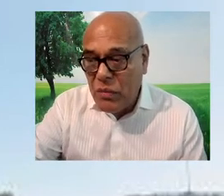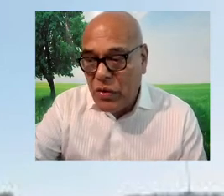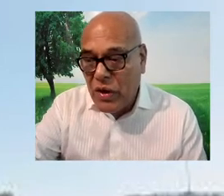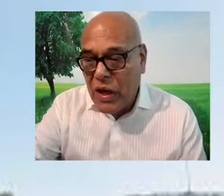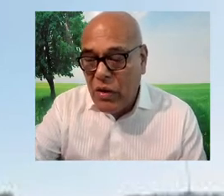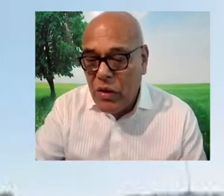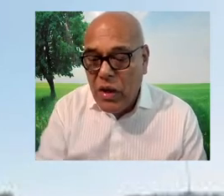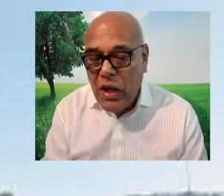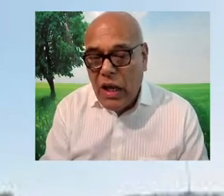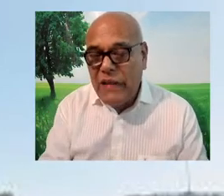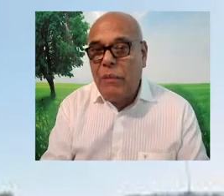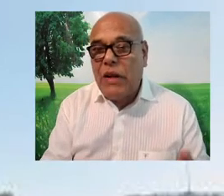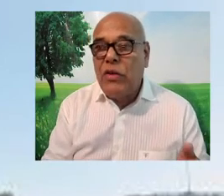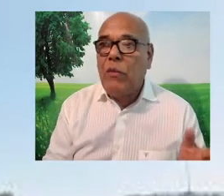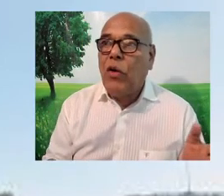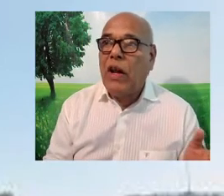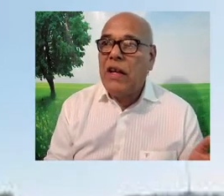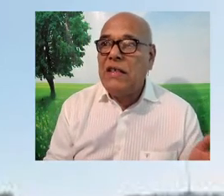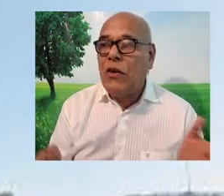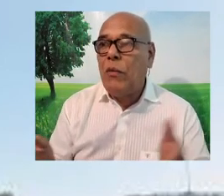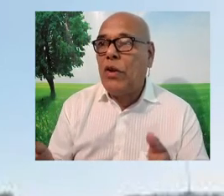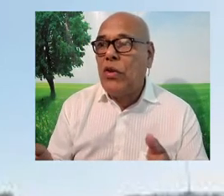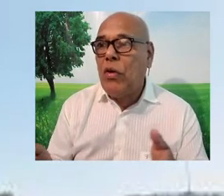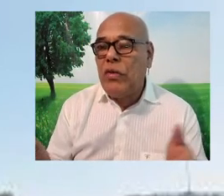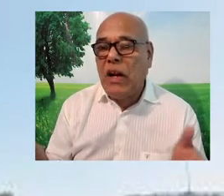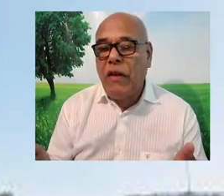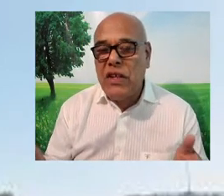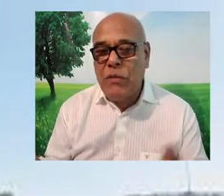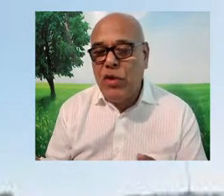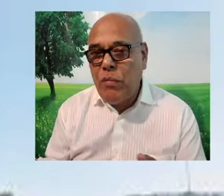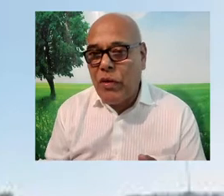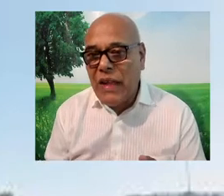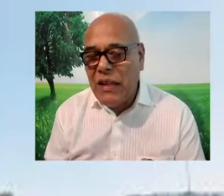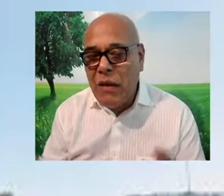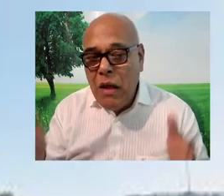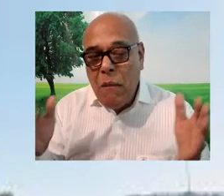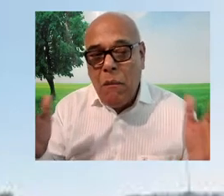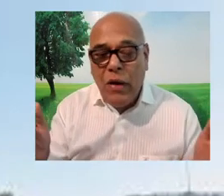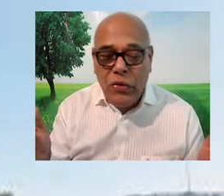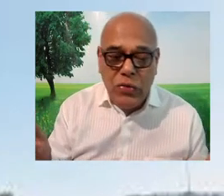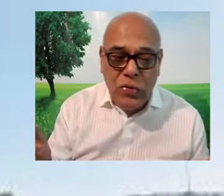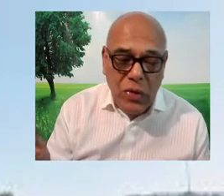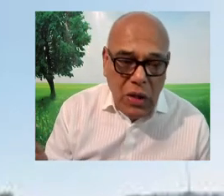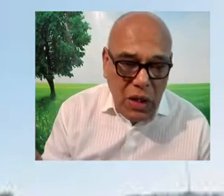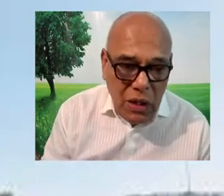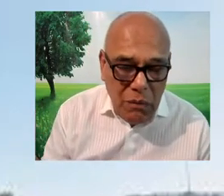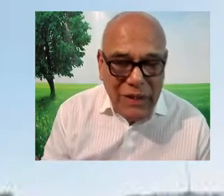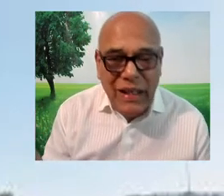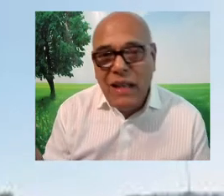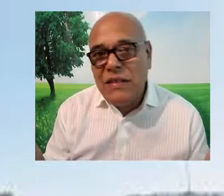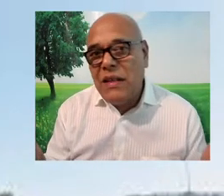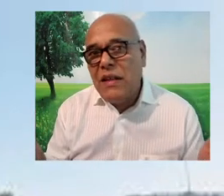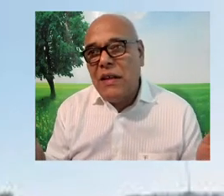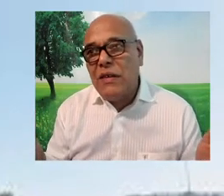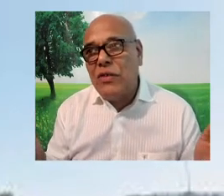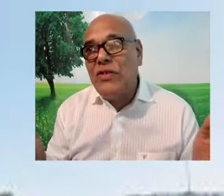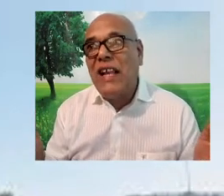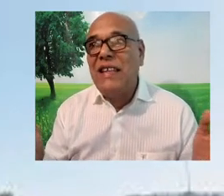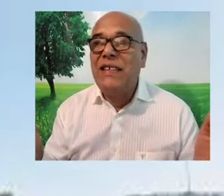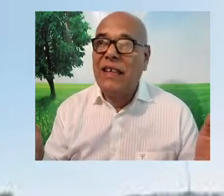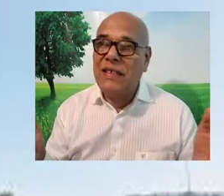tiene espacio por otro lado, entra al partido demócrata y se ha convertido en una referencia muy importante bajo sus banderas